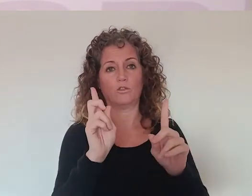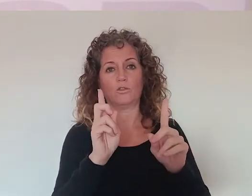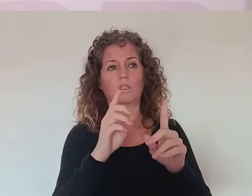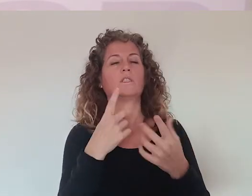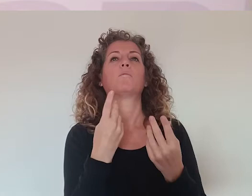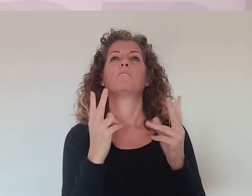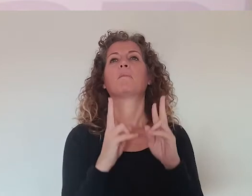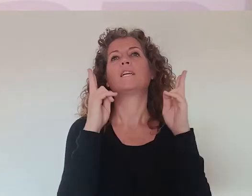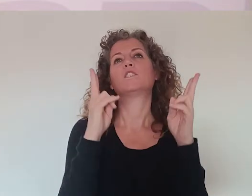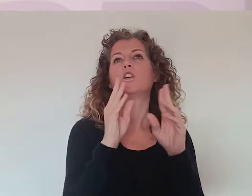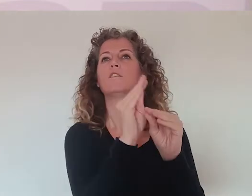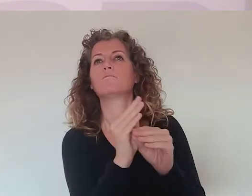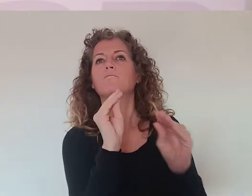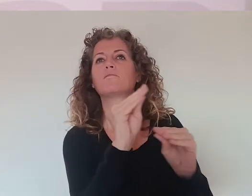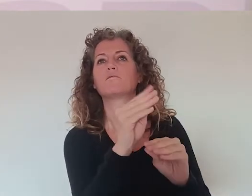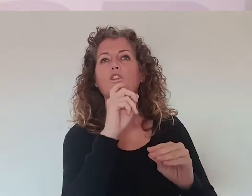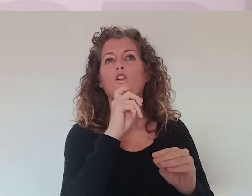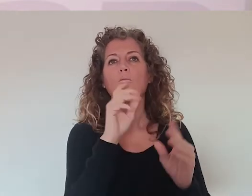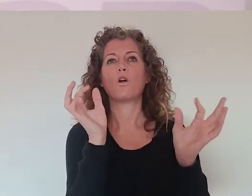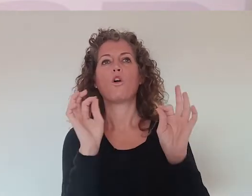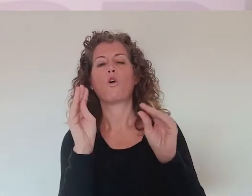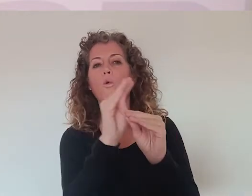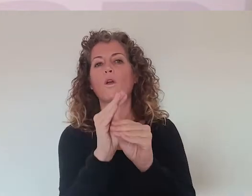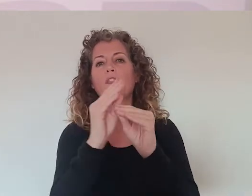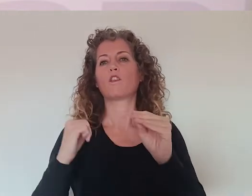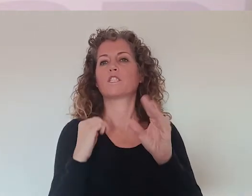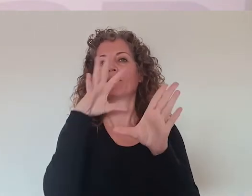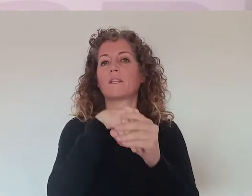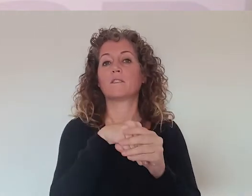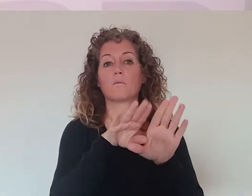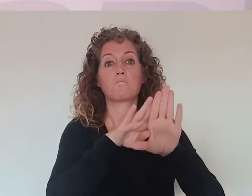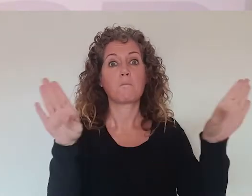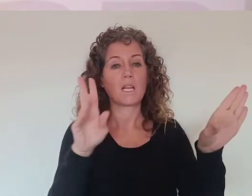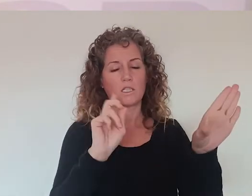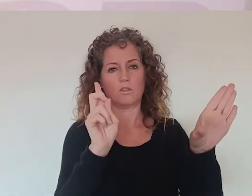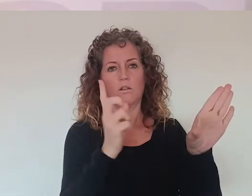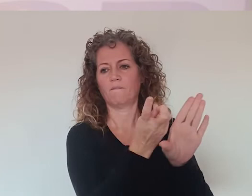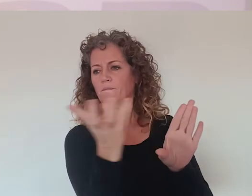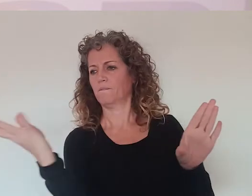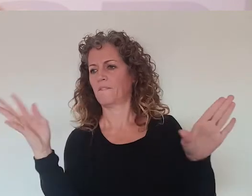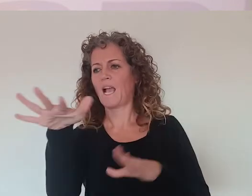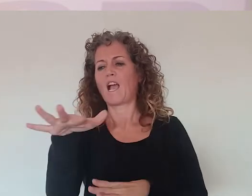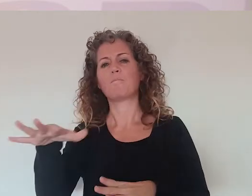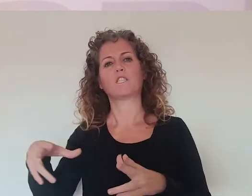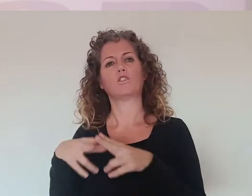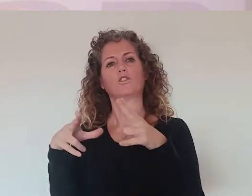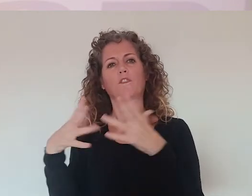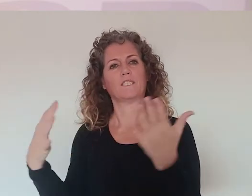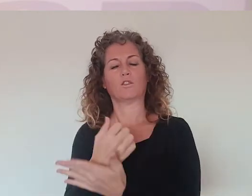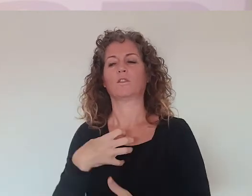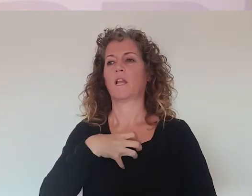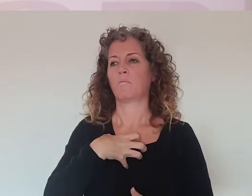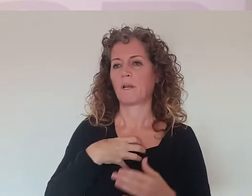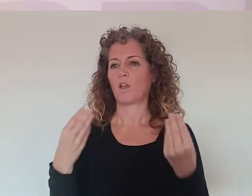políticas pensadas en cómo resolvemos las pensiones o cómo resolvemos el tema de los cuidados y la residencia, sino que todos los ámbitos